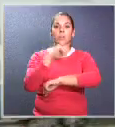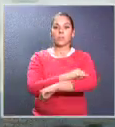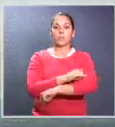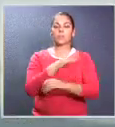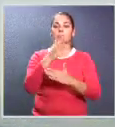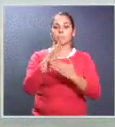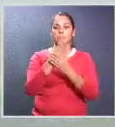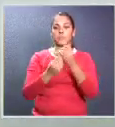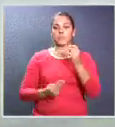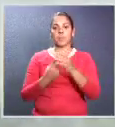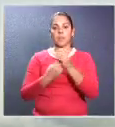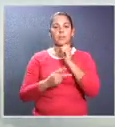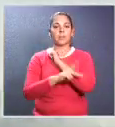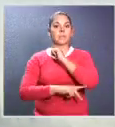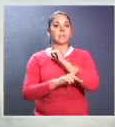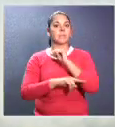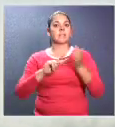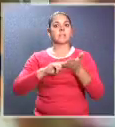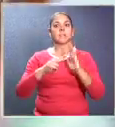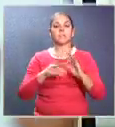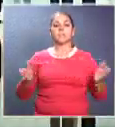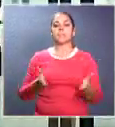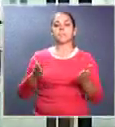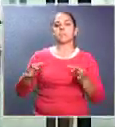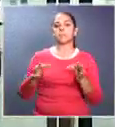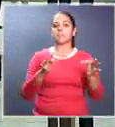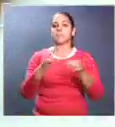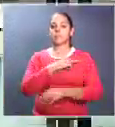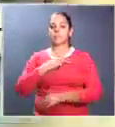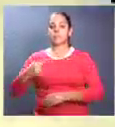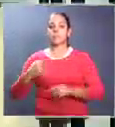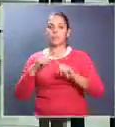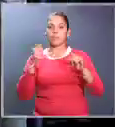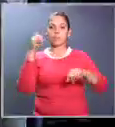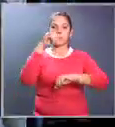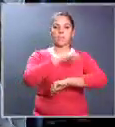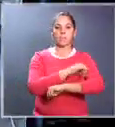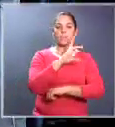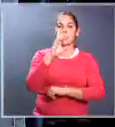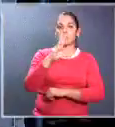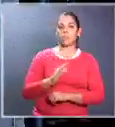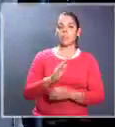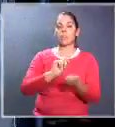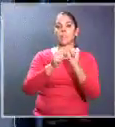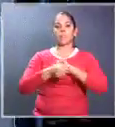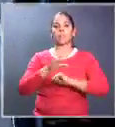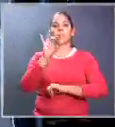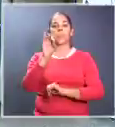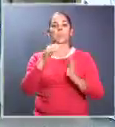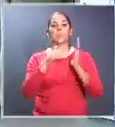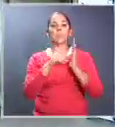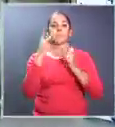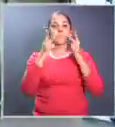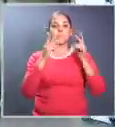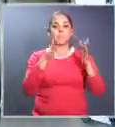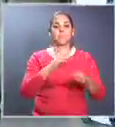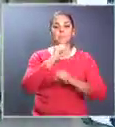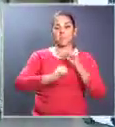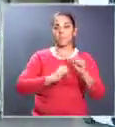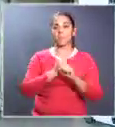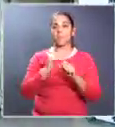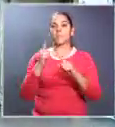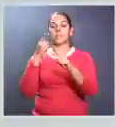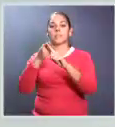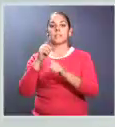países. Esto intensificaría el turismo chino hacia nuestro país, pasando de 8.000 visitantes anuales a 50.000 en los